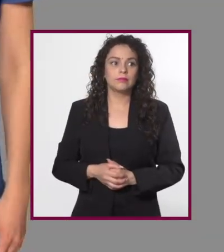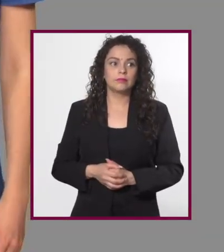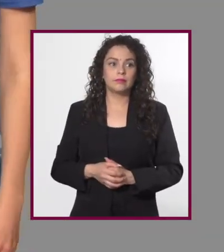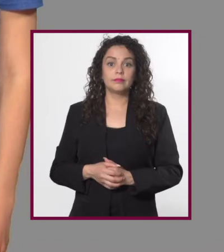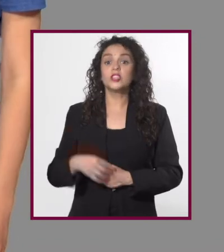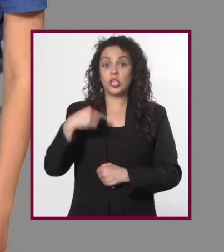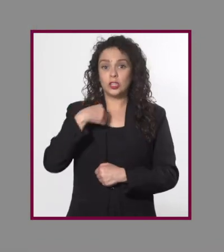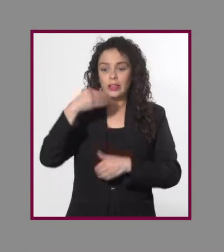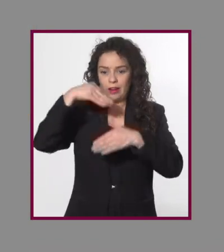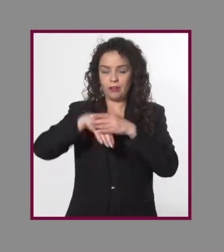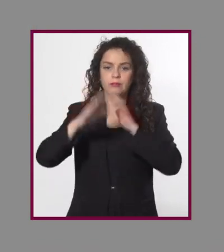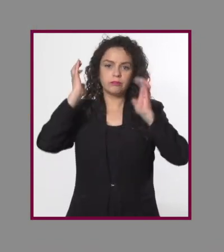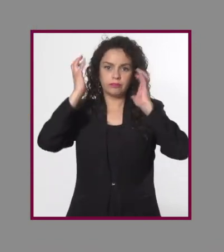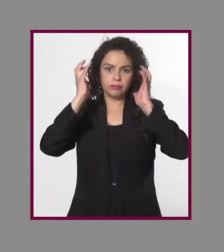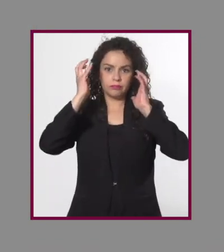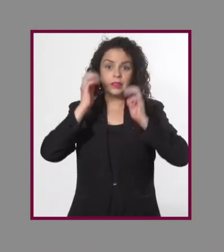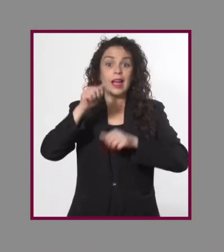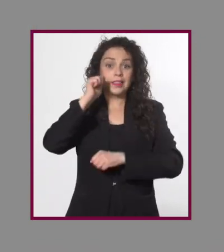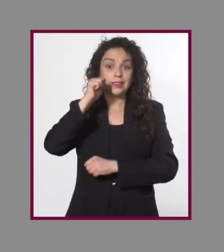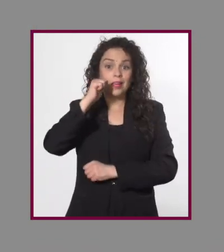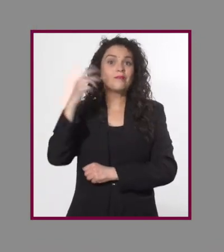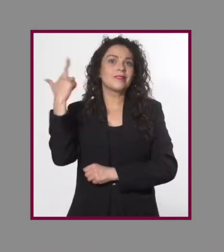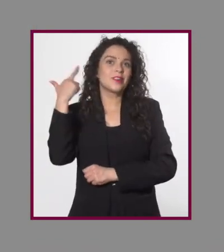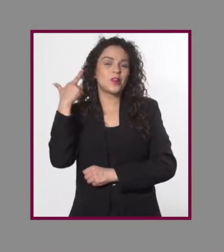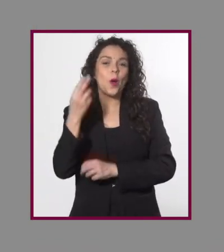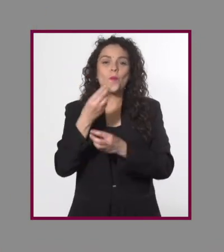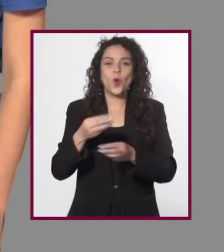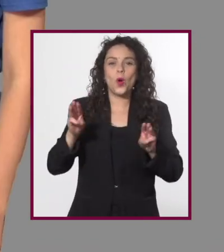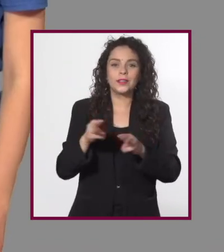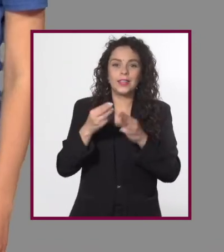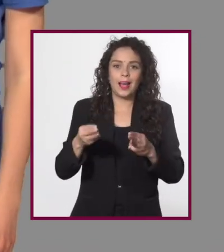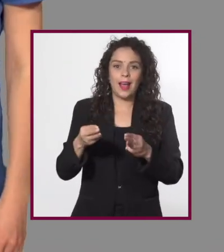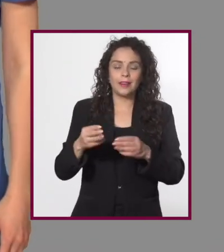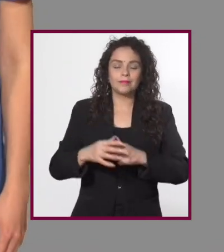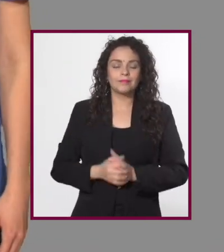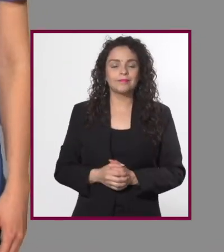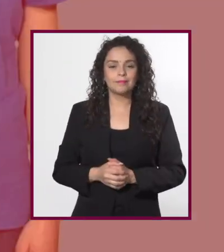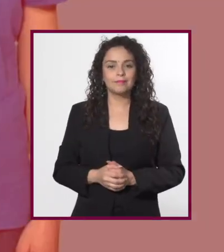Lo primero que hago es meterme a bañar, siempre lo hago escuchando música.